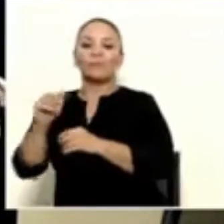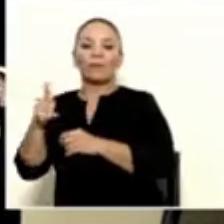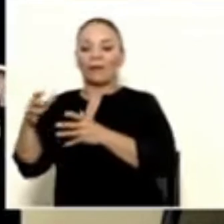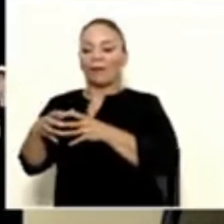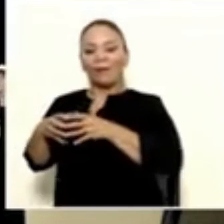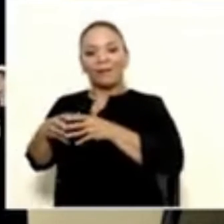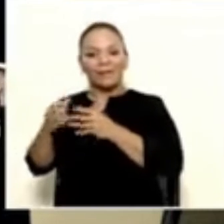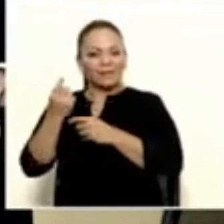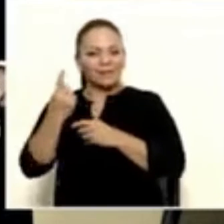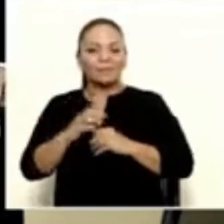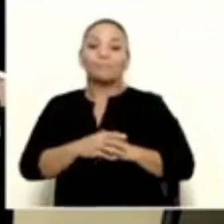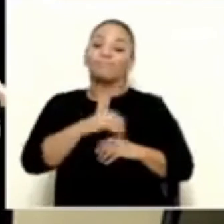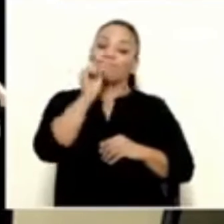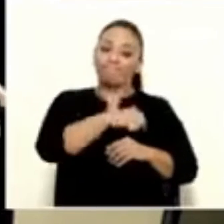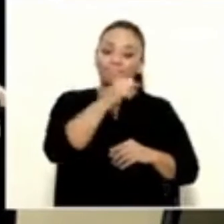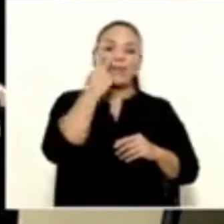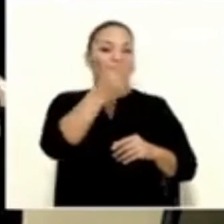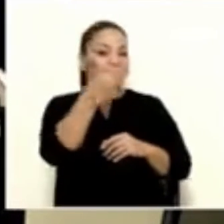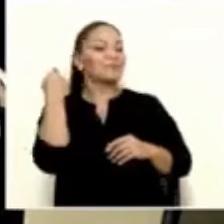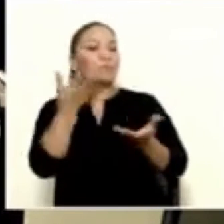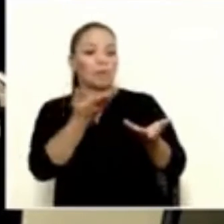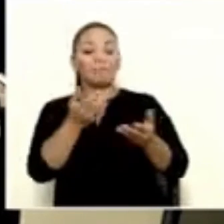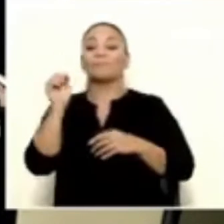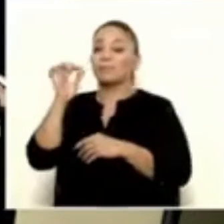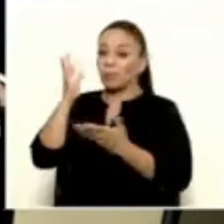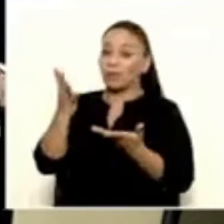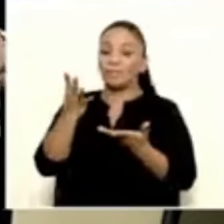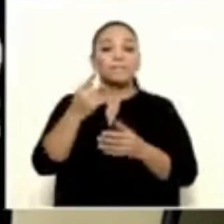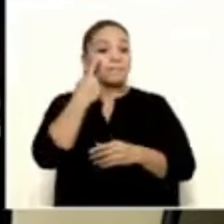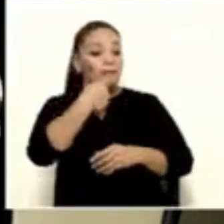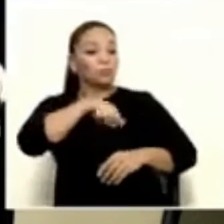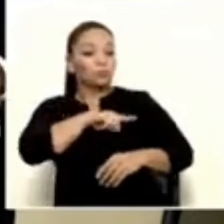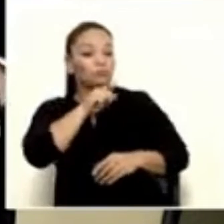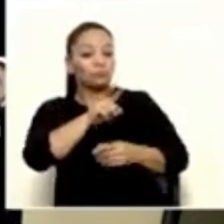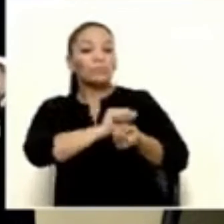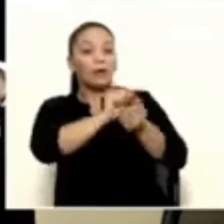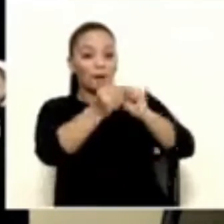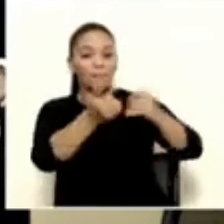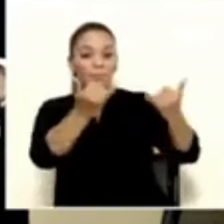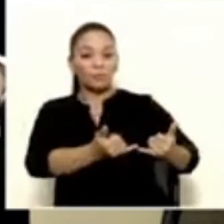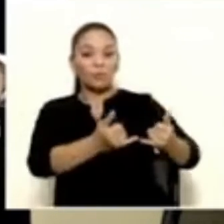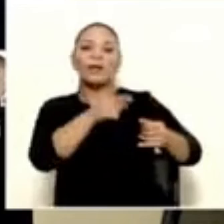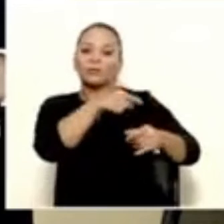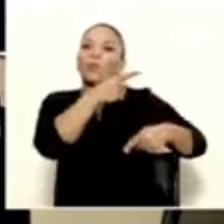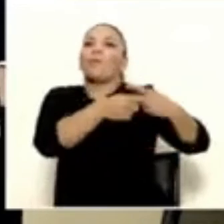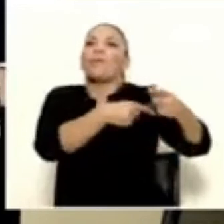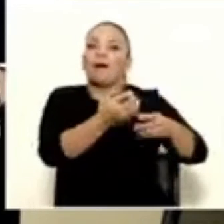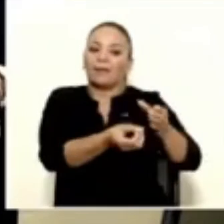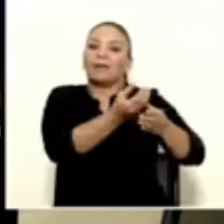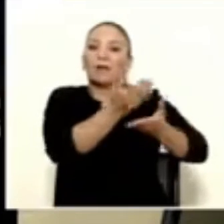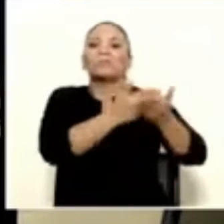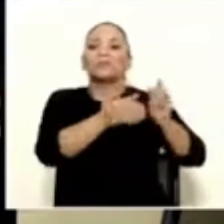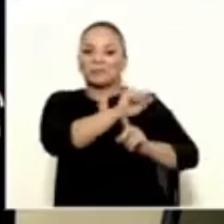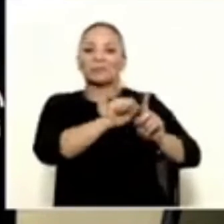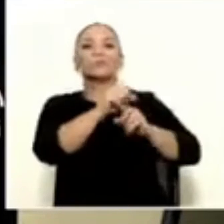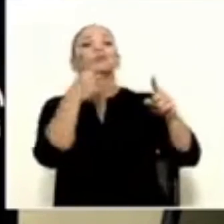presidente, porque de verdad que si estamos haciendo cambios y probablemente esto va a generar algunas situaciones